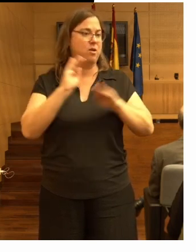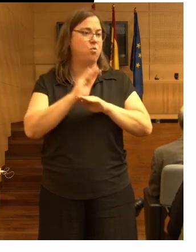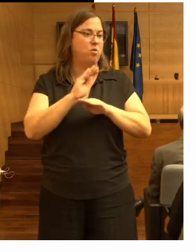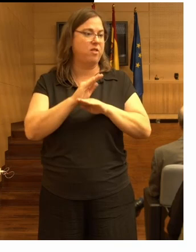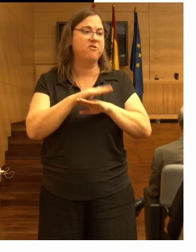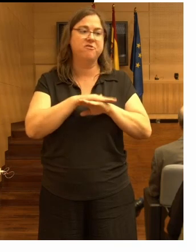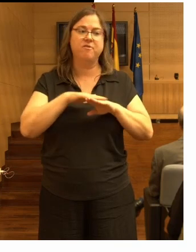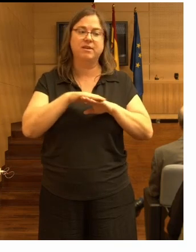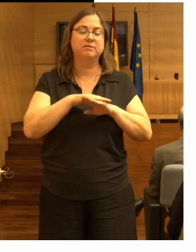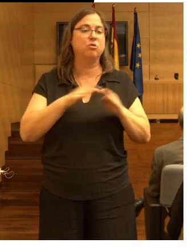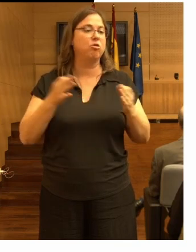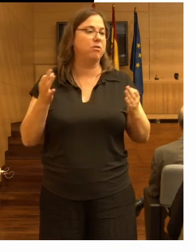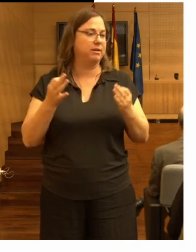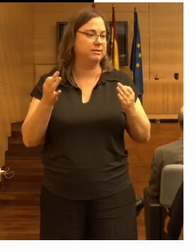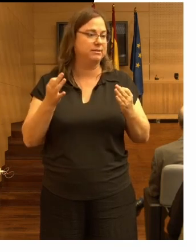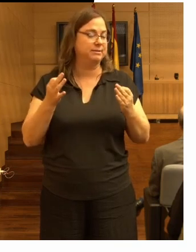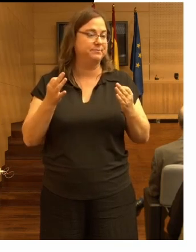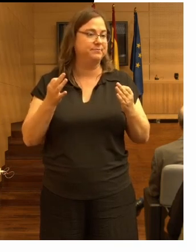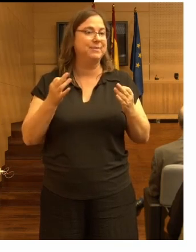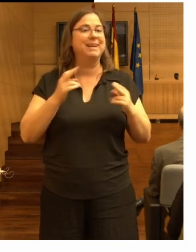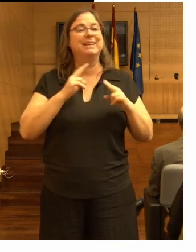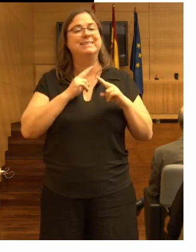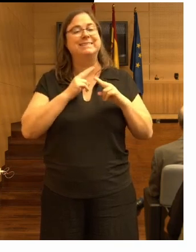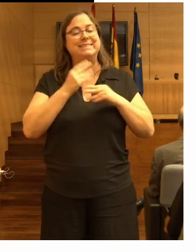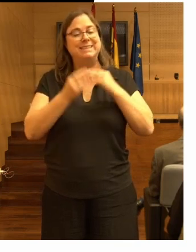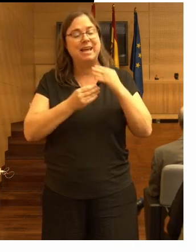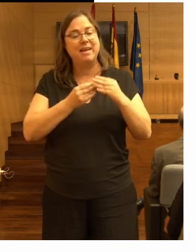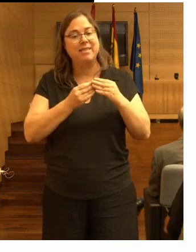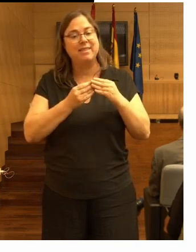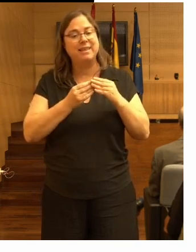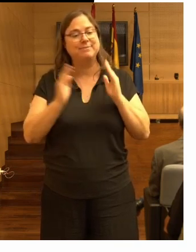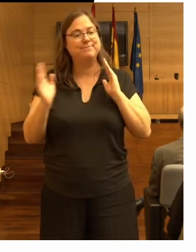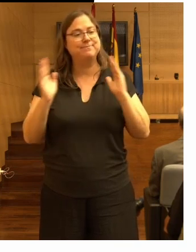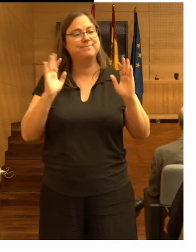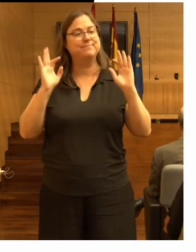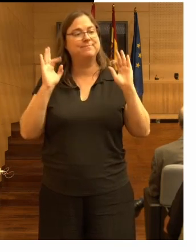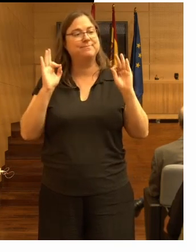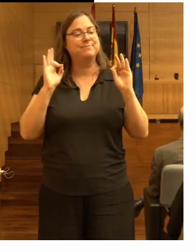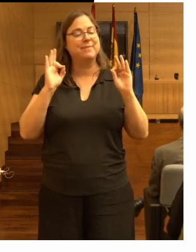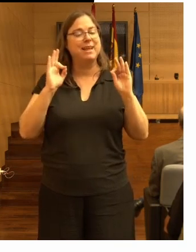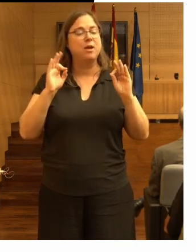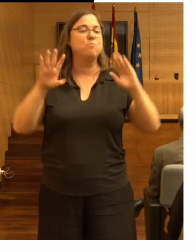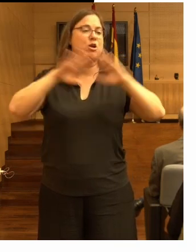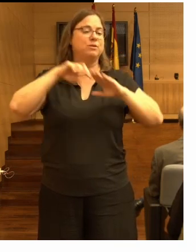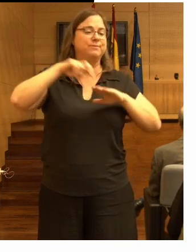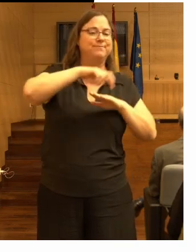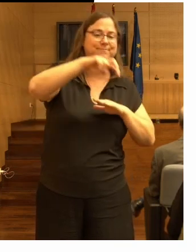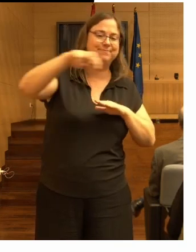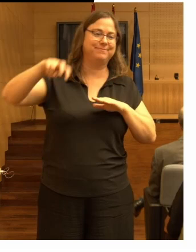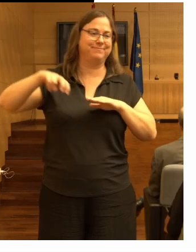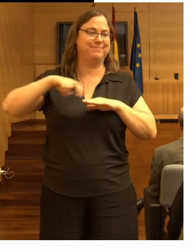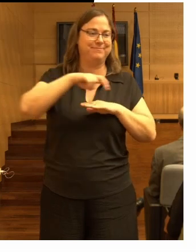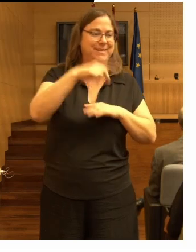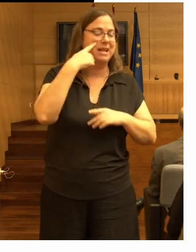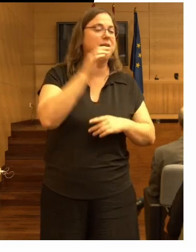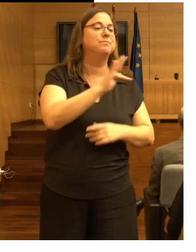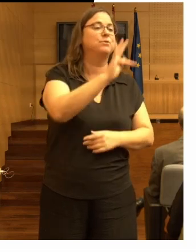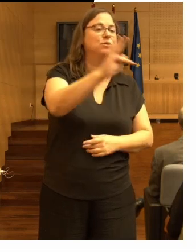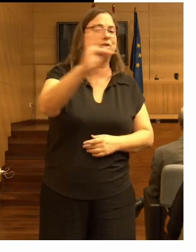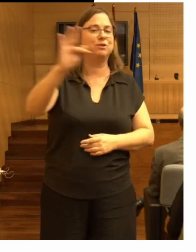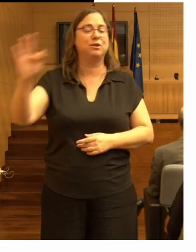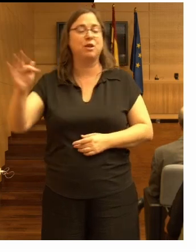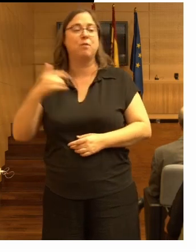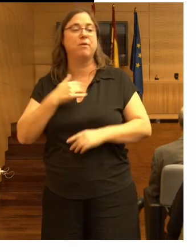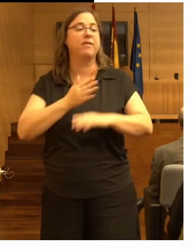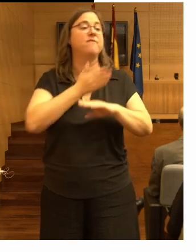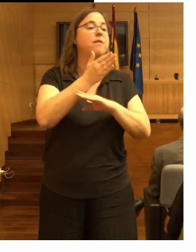es lo que se hace durante la ronda las rondas se pueden hacer cada hora